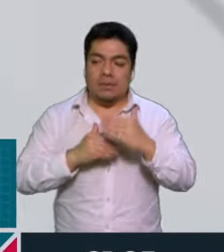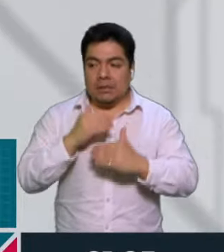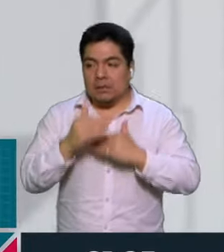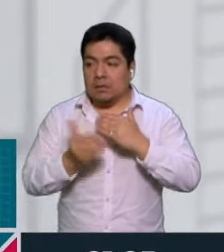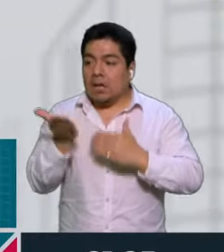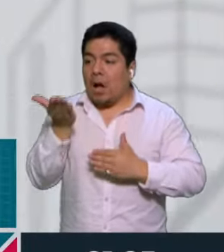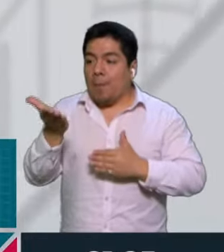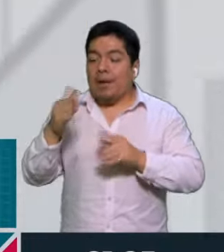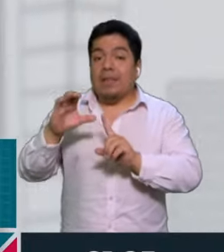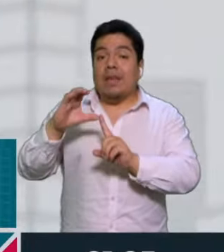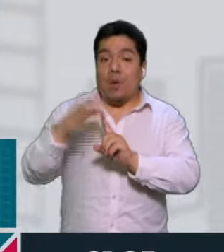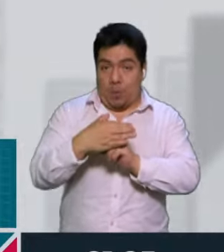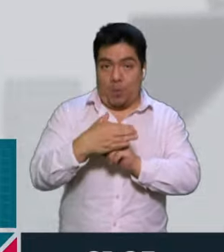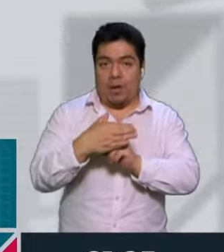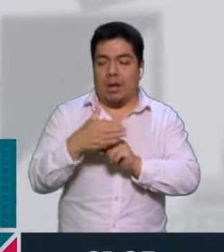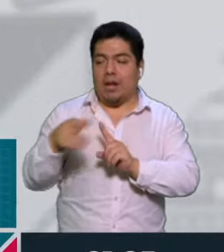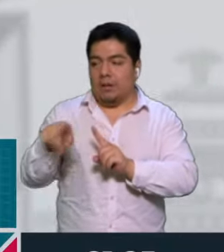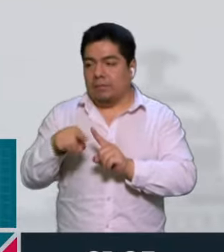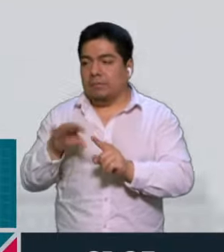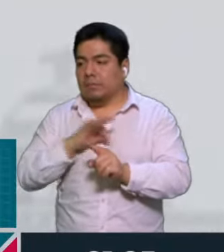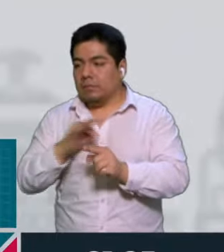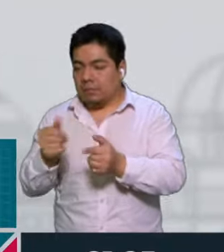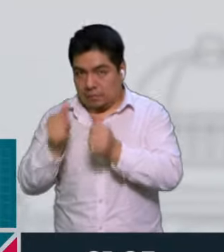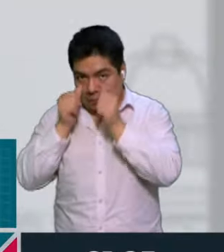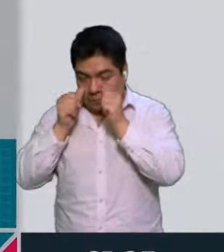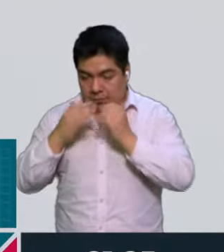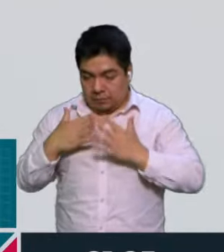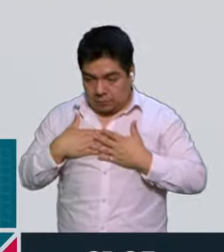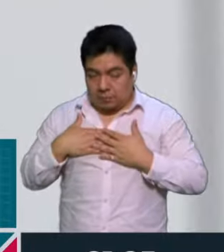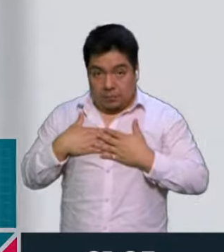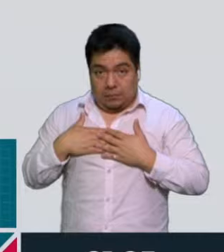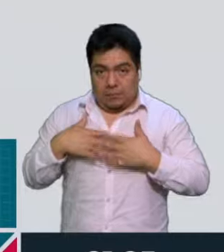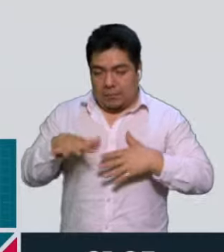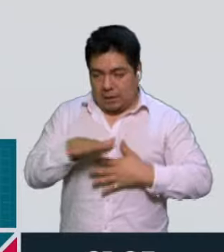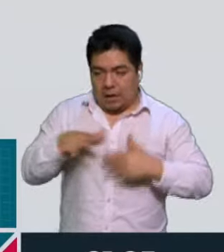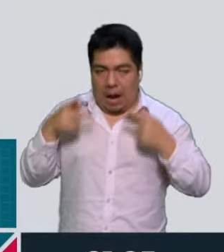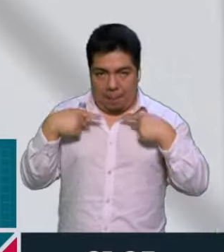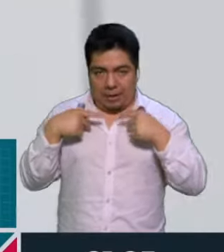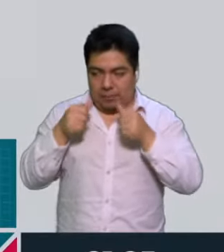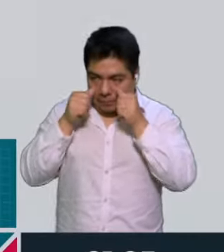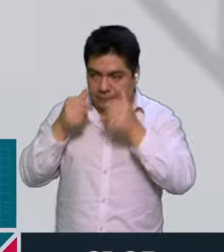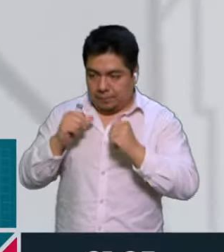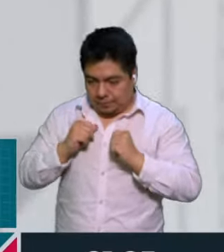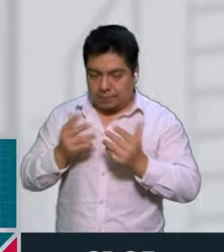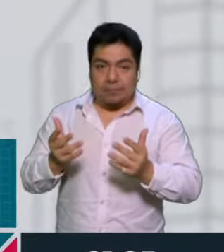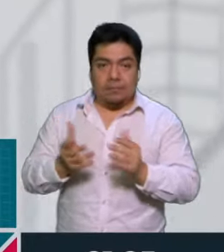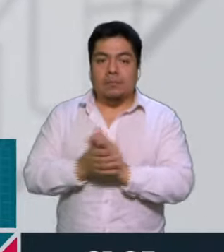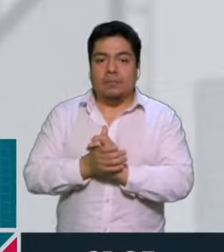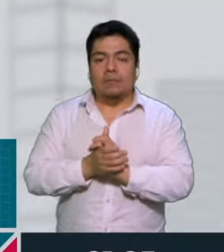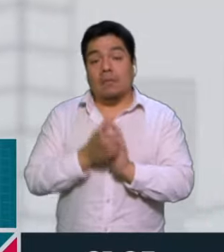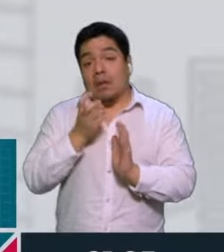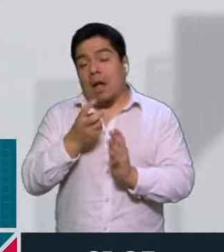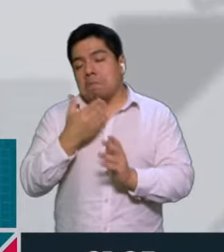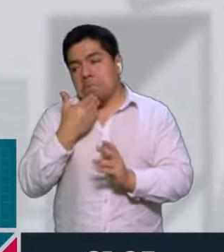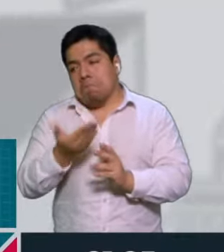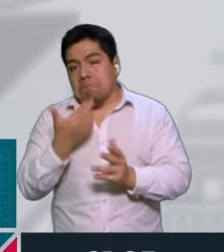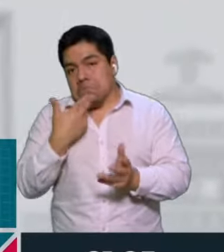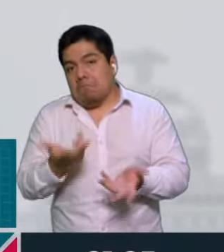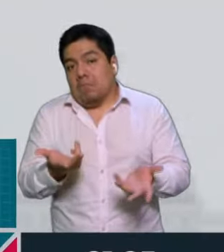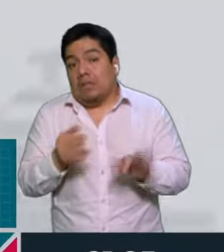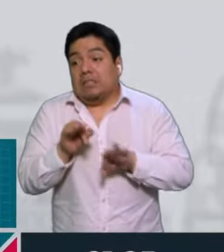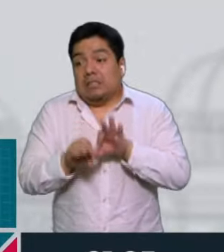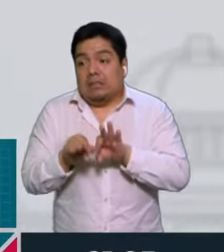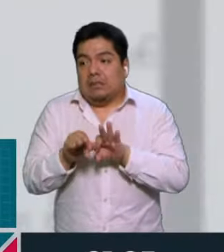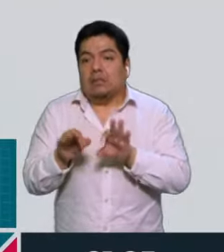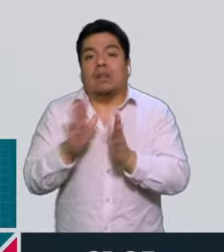una comisión para que puedan atender esta petición de la sociedad civil. Y bueno, pues sí, efectivamente creo que sería lo más viable poderlo